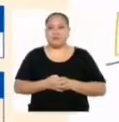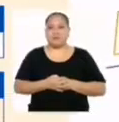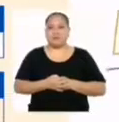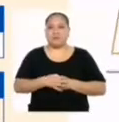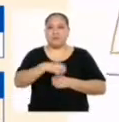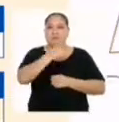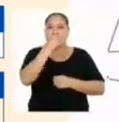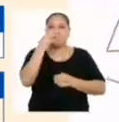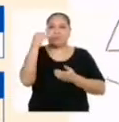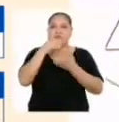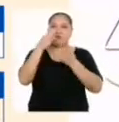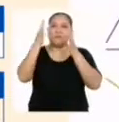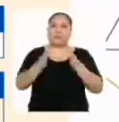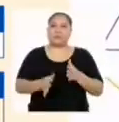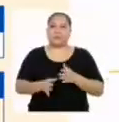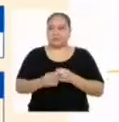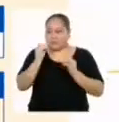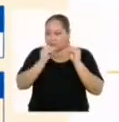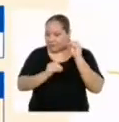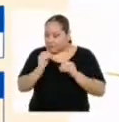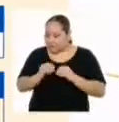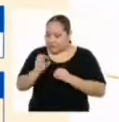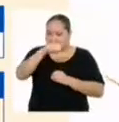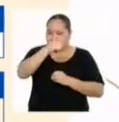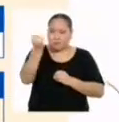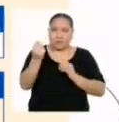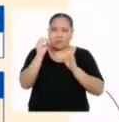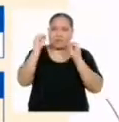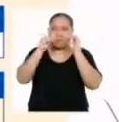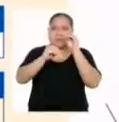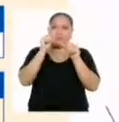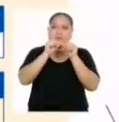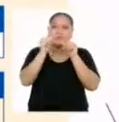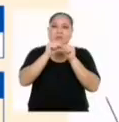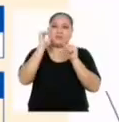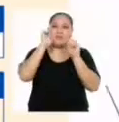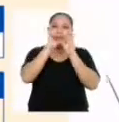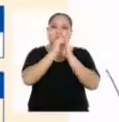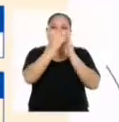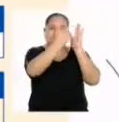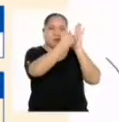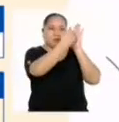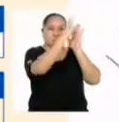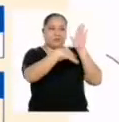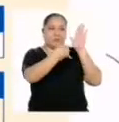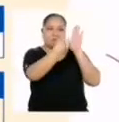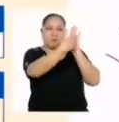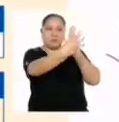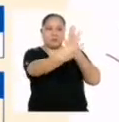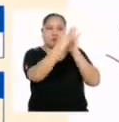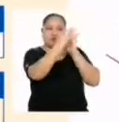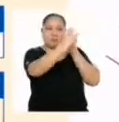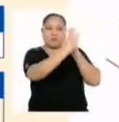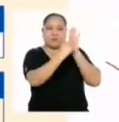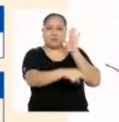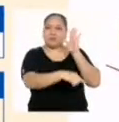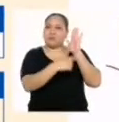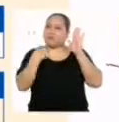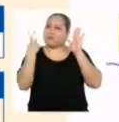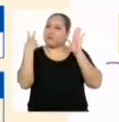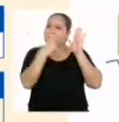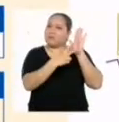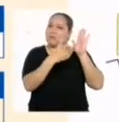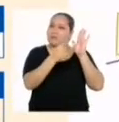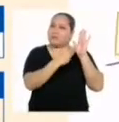Y algunos estudiantes dieron otros valores a la variable x, por ejemplo. ¿Qué te parece? Por lo que veo en ambas tablas, la